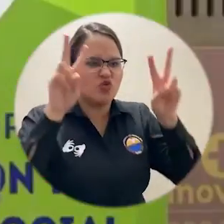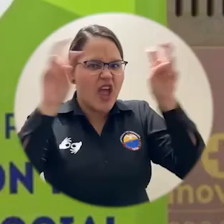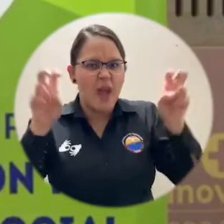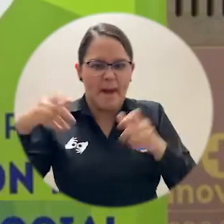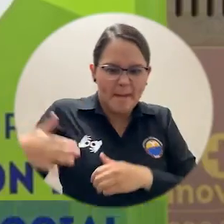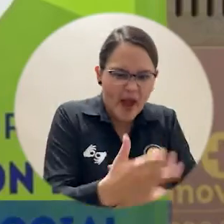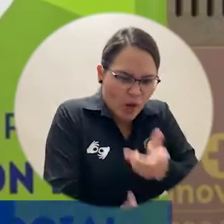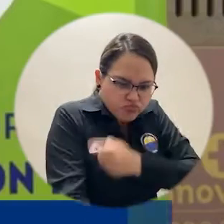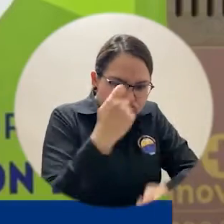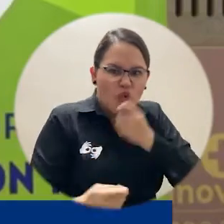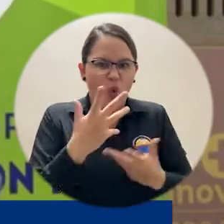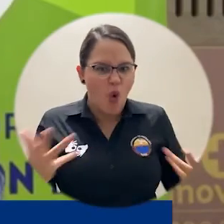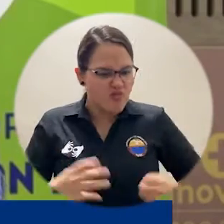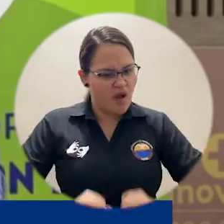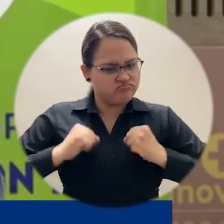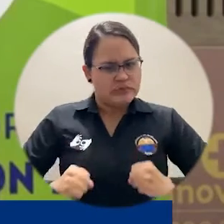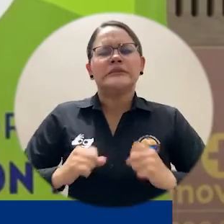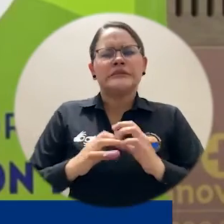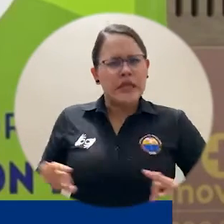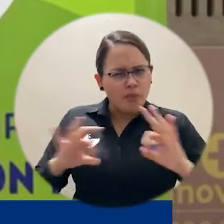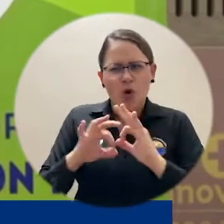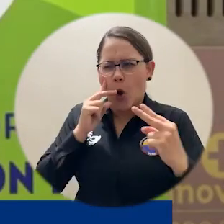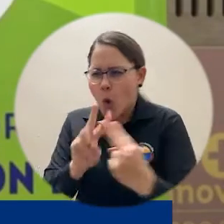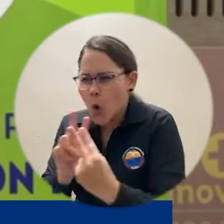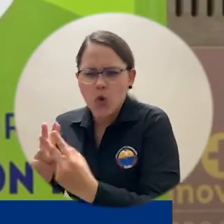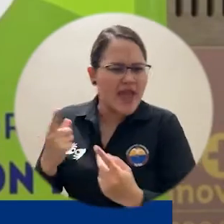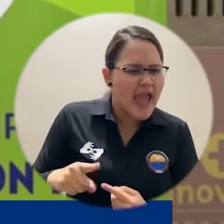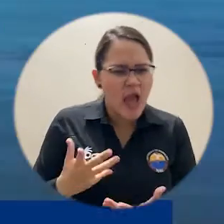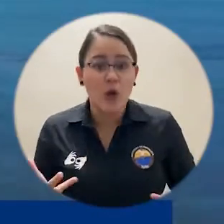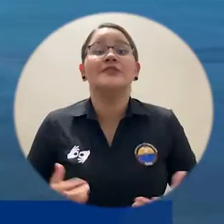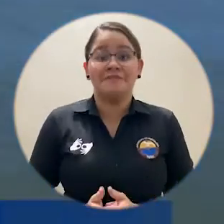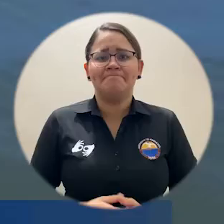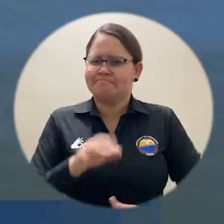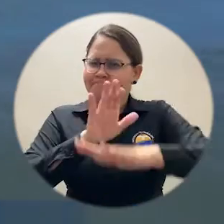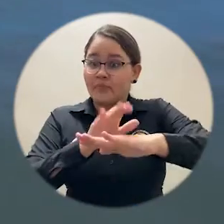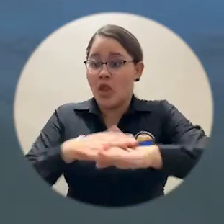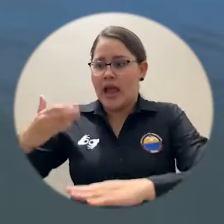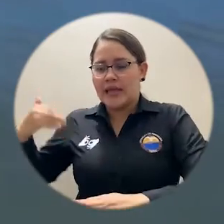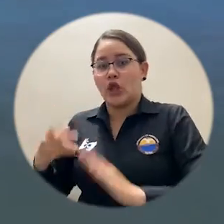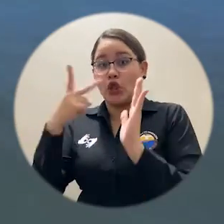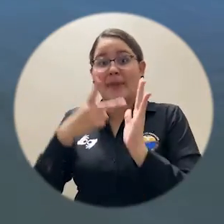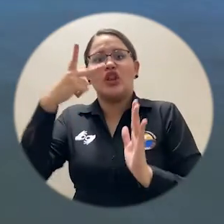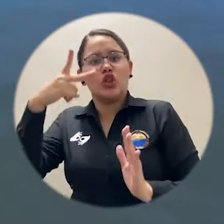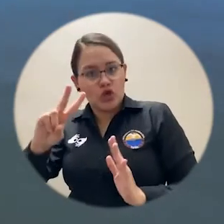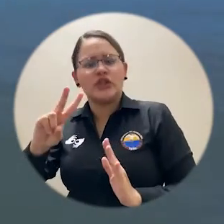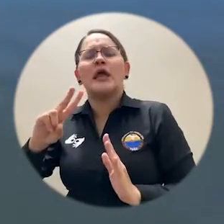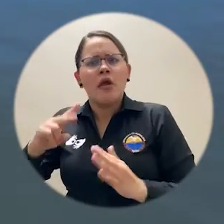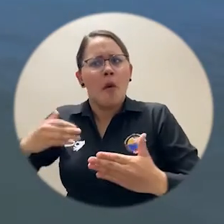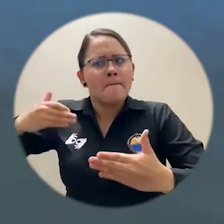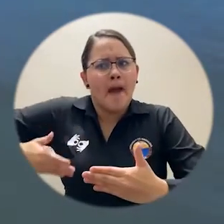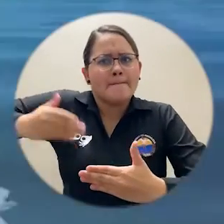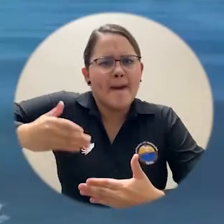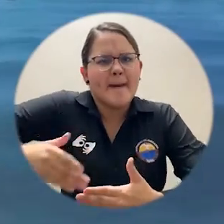sector. Desde 2012 nos hemos preocupado por ir gradualmente mejorando los procesos del CEPED. en sus diferentes